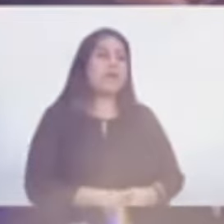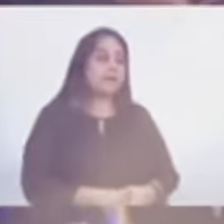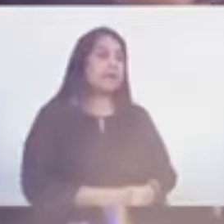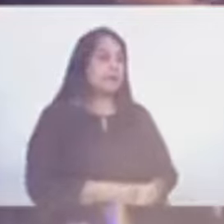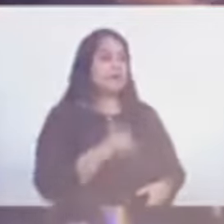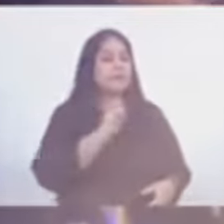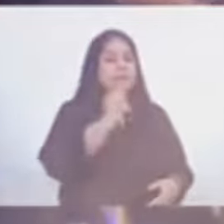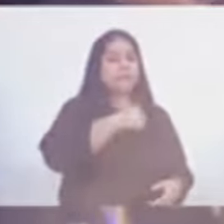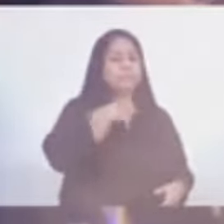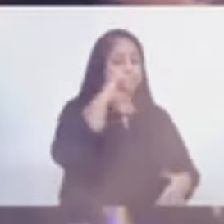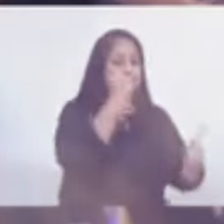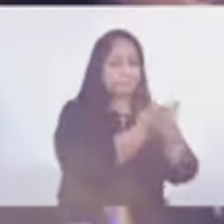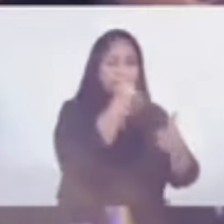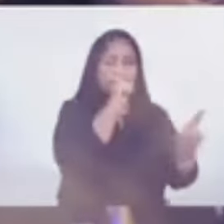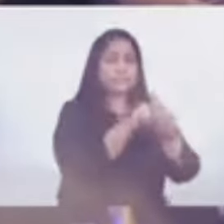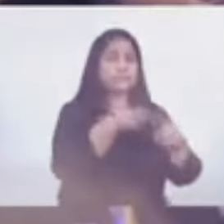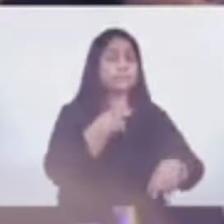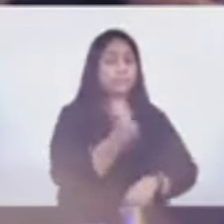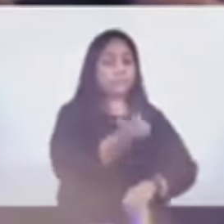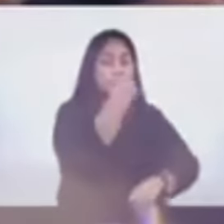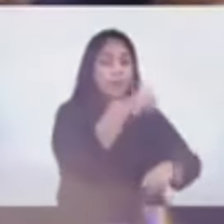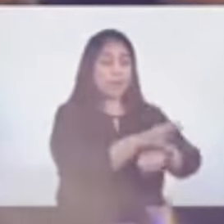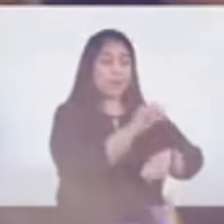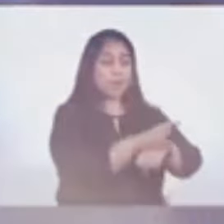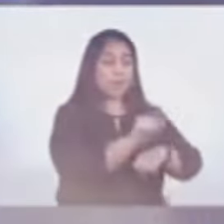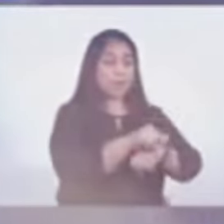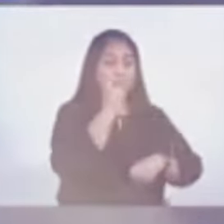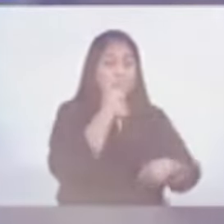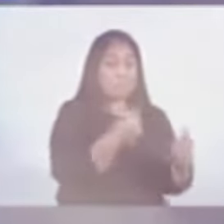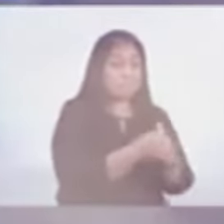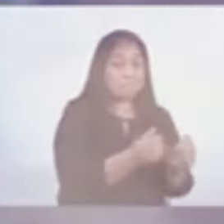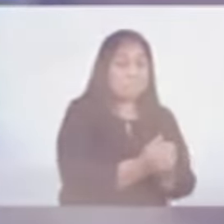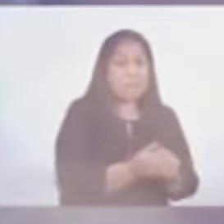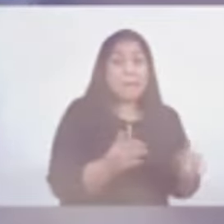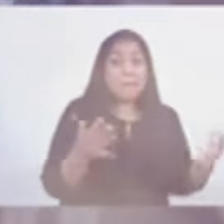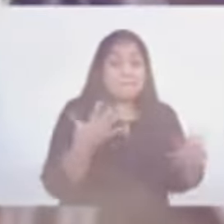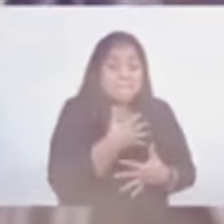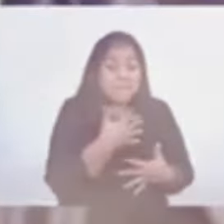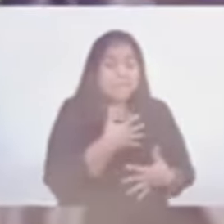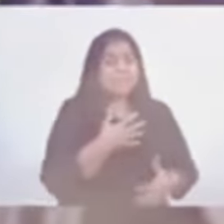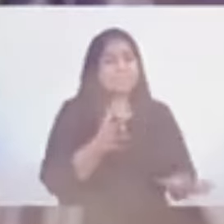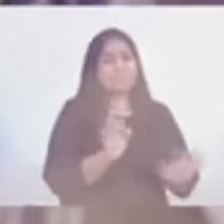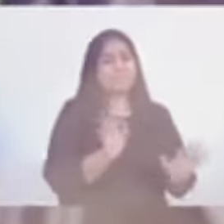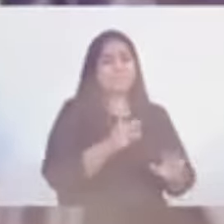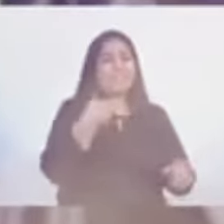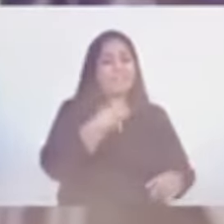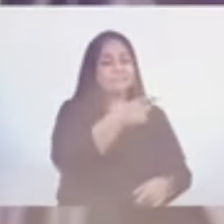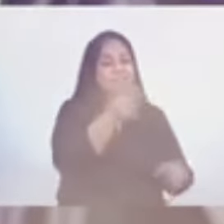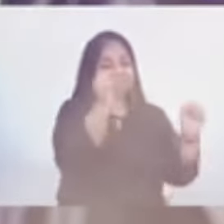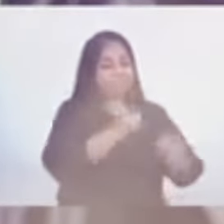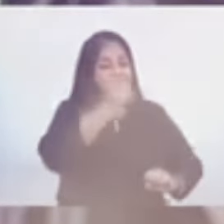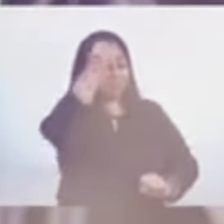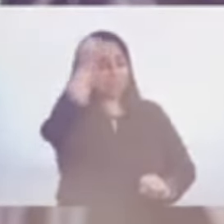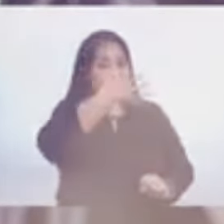mi primer consejo es no tengan miedo porque ustedes son capaces